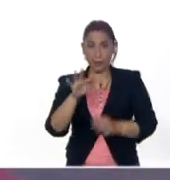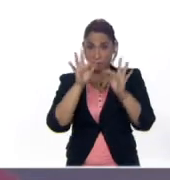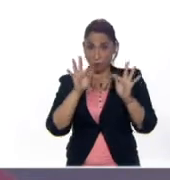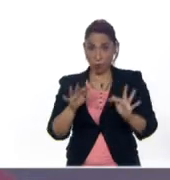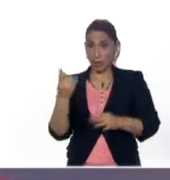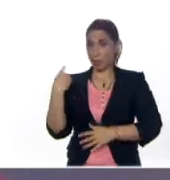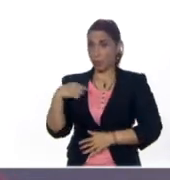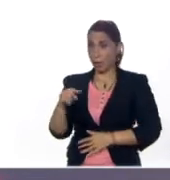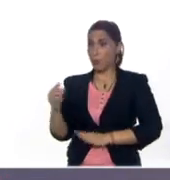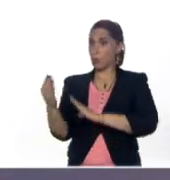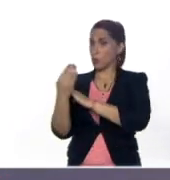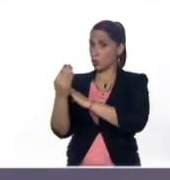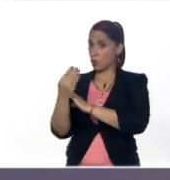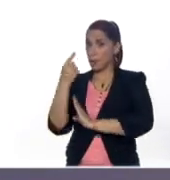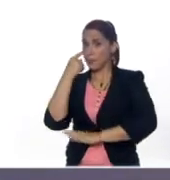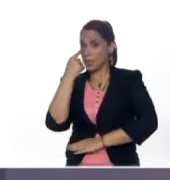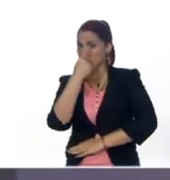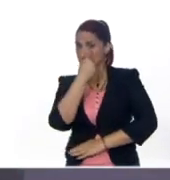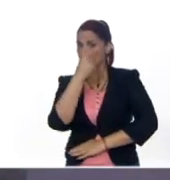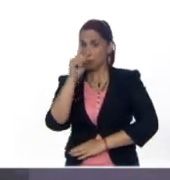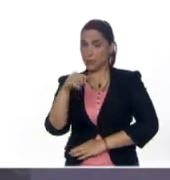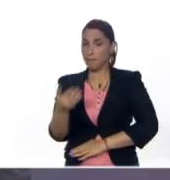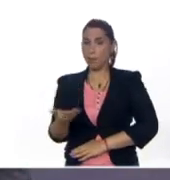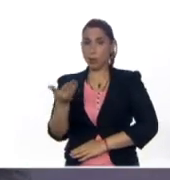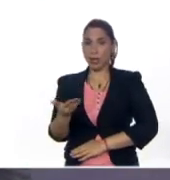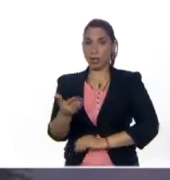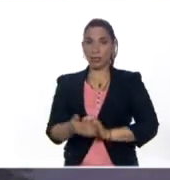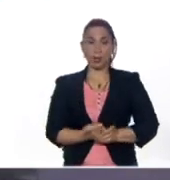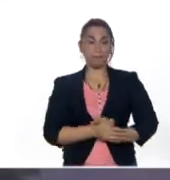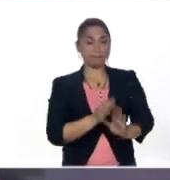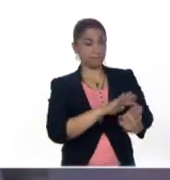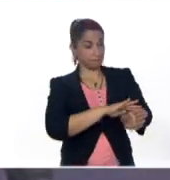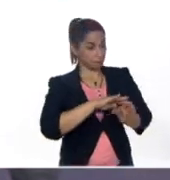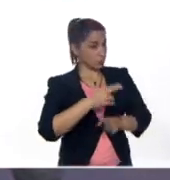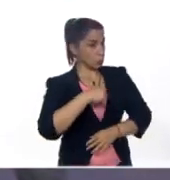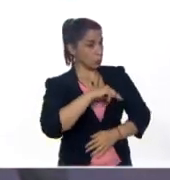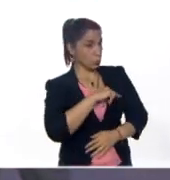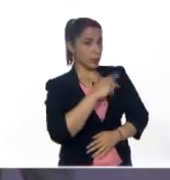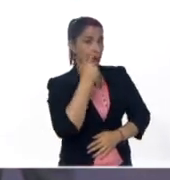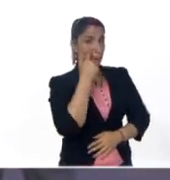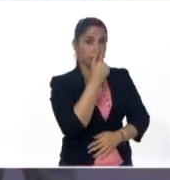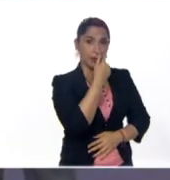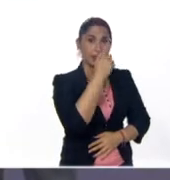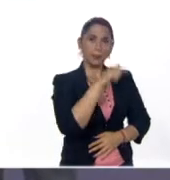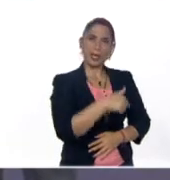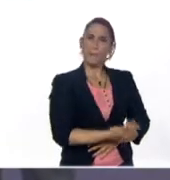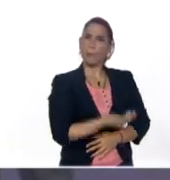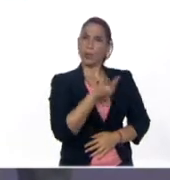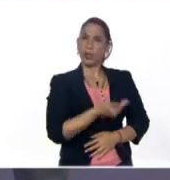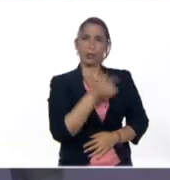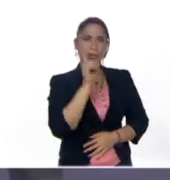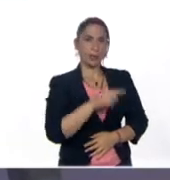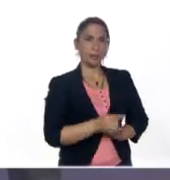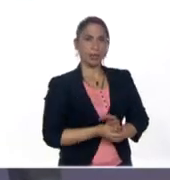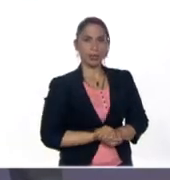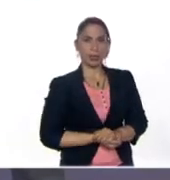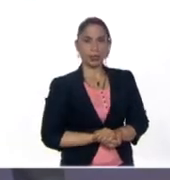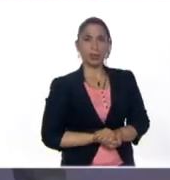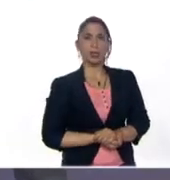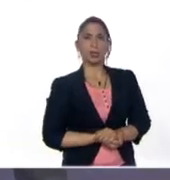protegemos nuestra vista, que es muy importante. Sí, y aparte de nuestra vista, es algo muy importante también la